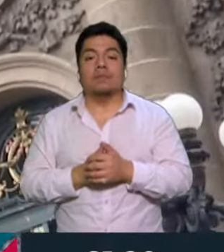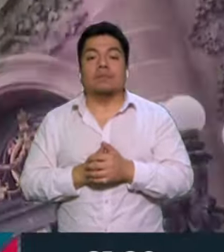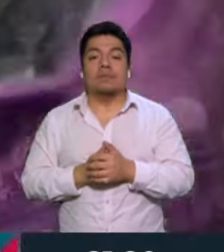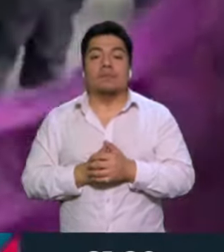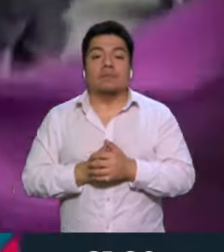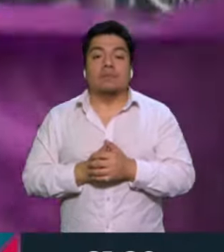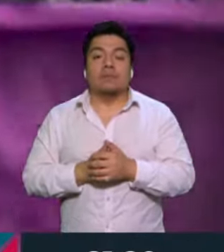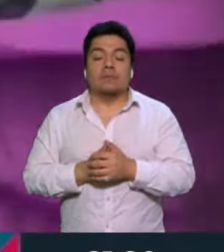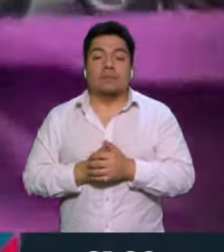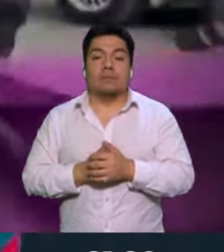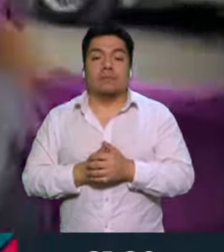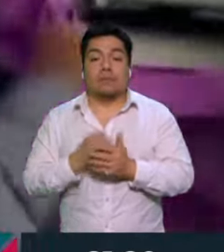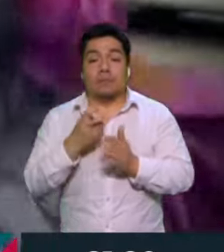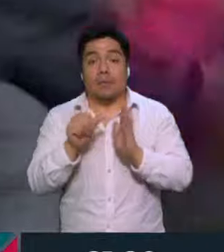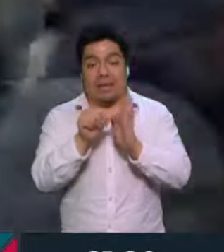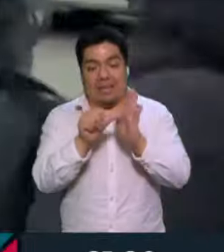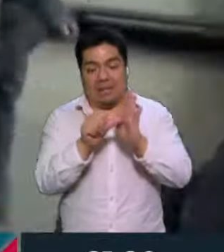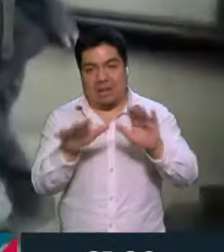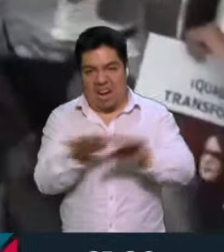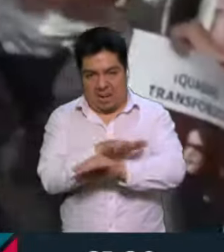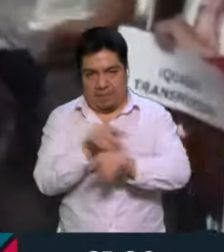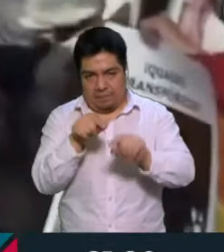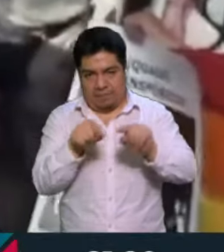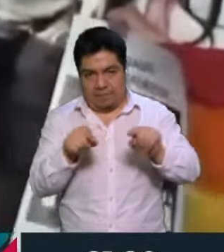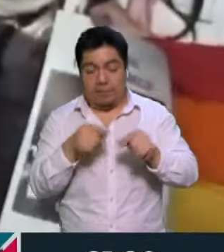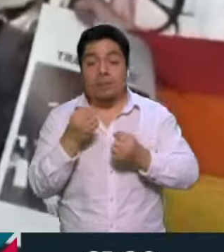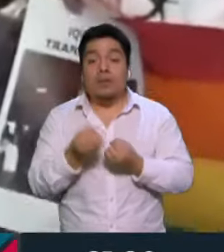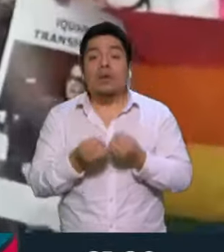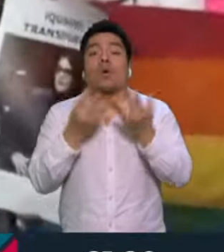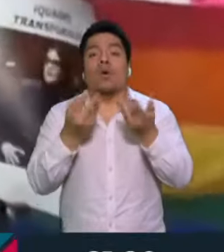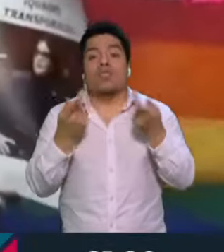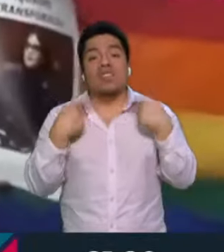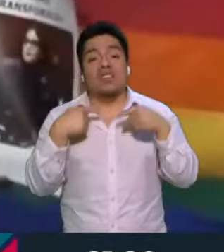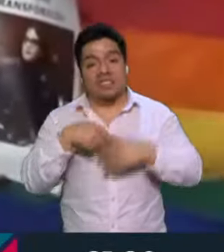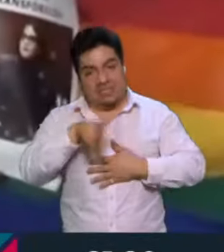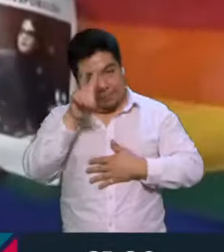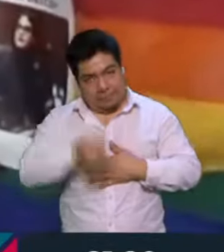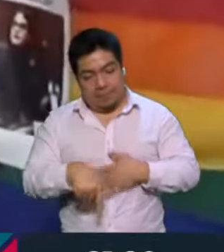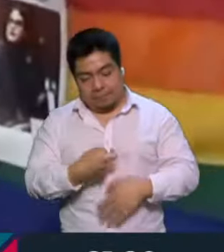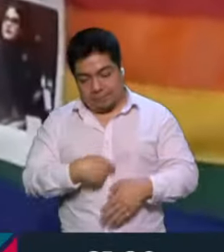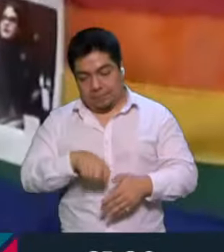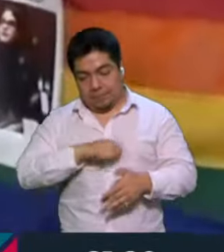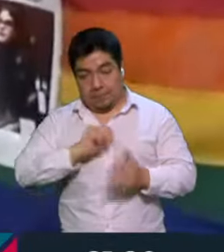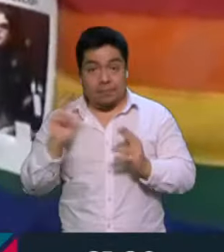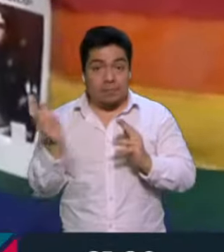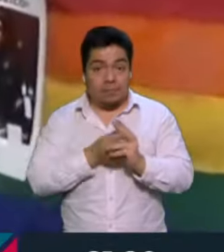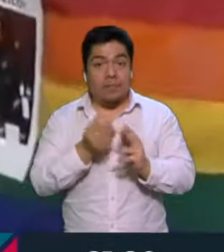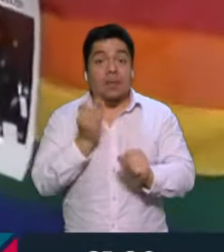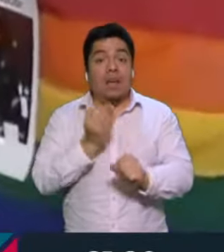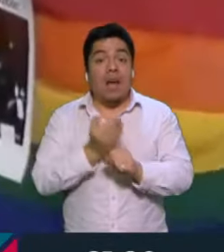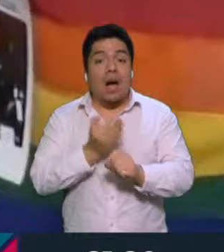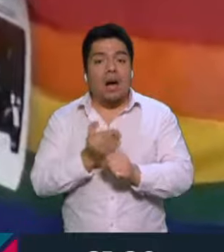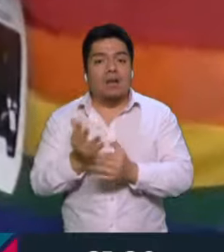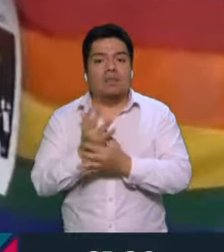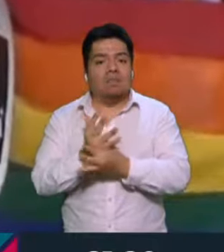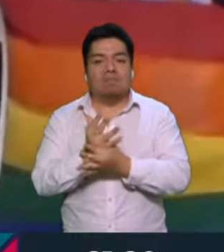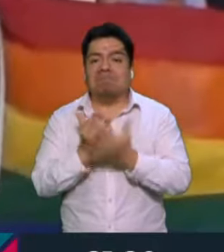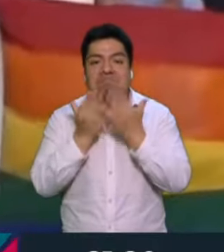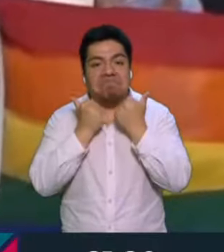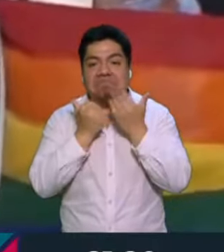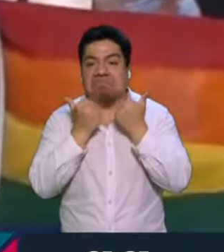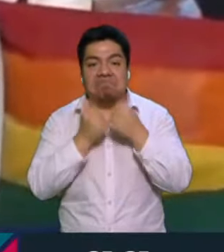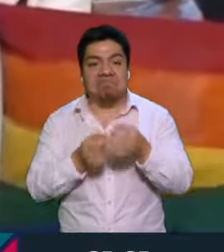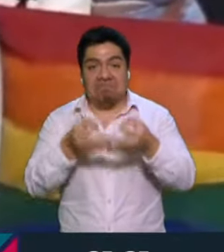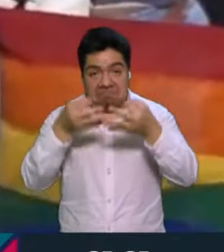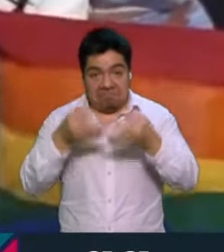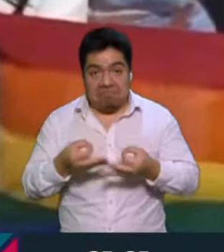Esta reforma también ayudará a visualizar el número real de transfeminicidios, pues hasta la fecha aseguran no se tienen datos